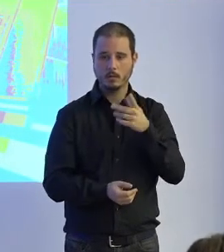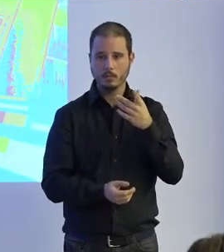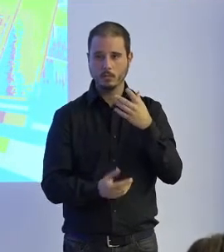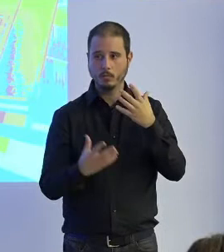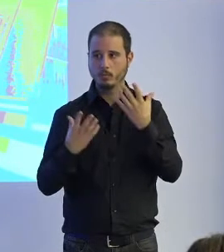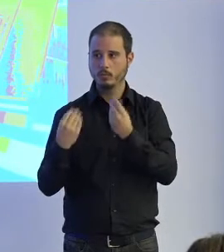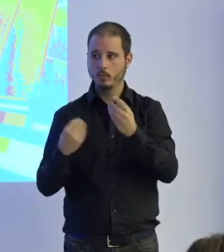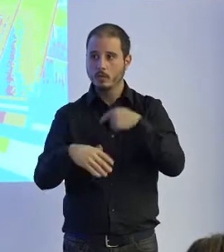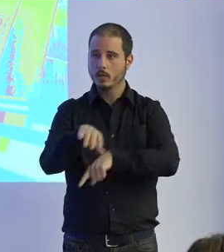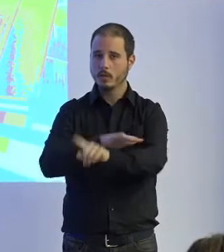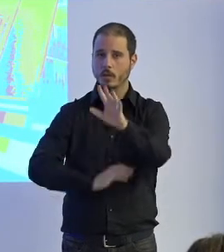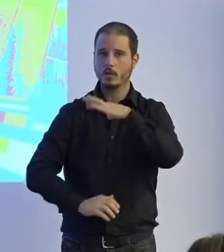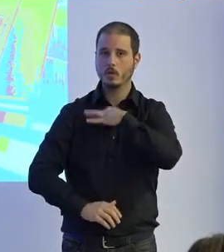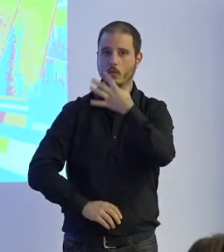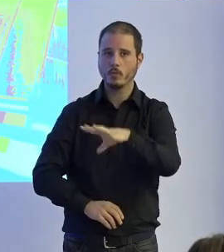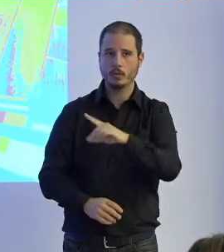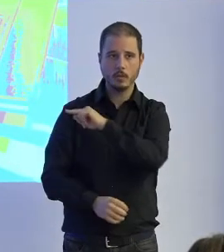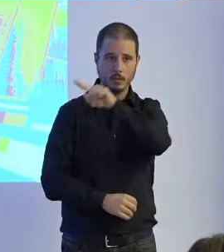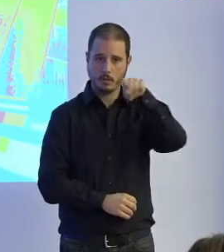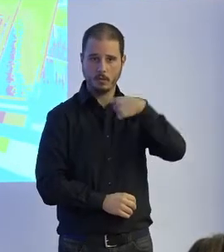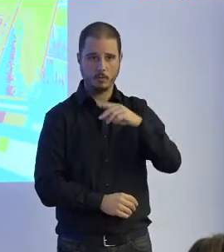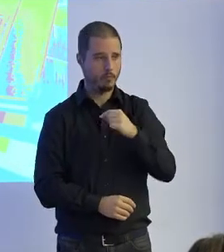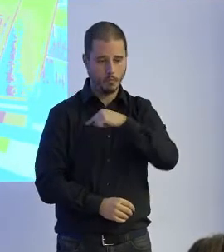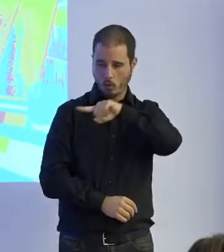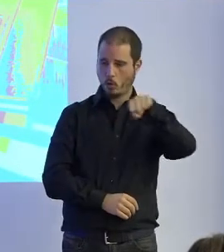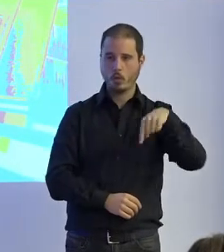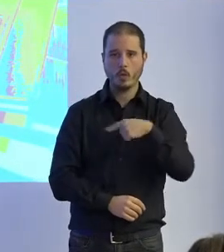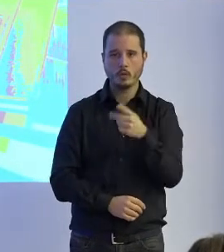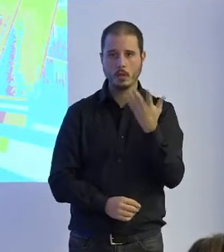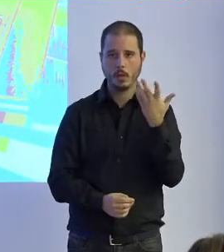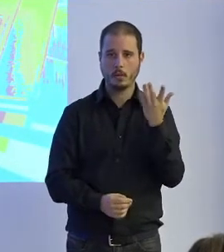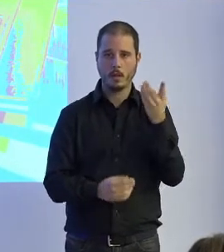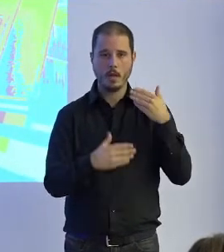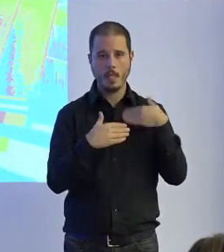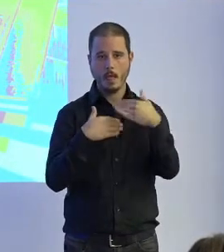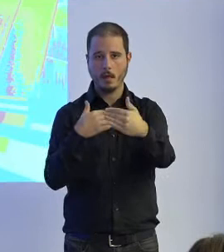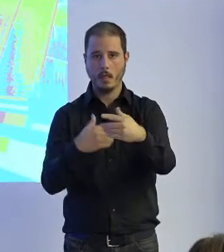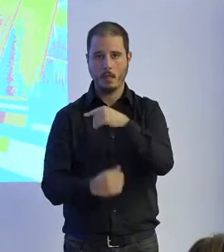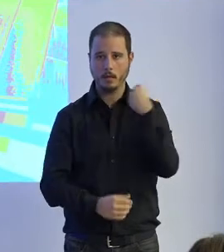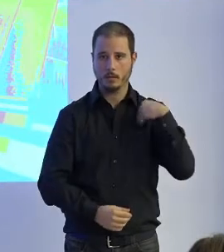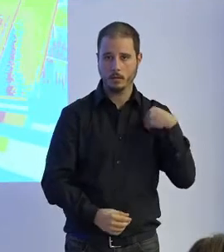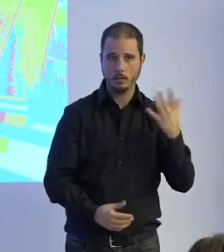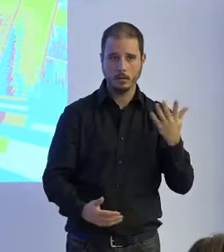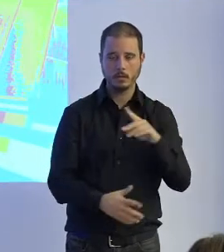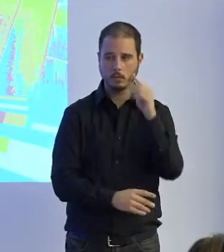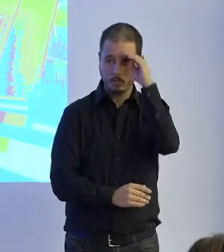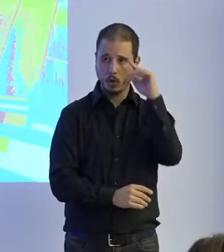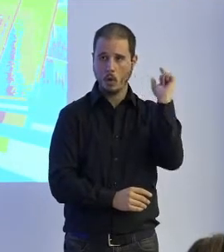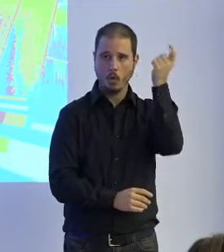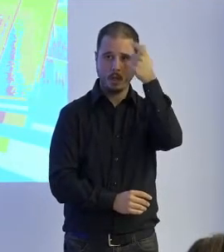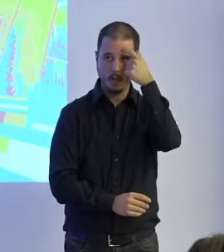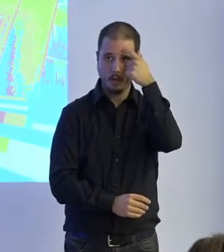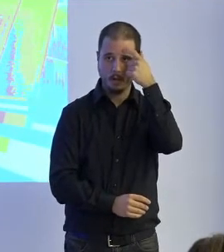desarrollar y vosotros tenéis aquí bueno todos tenemos algo que decir y avanzar en todo eso pero desde punto de vista conceptual no de